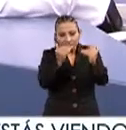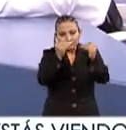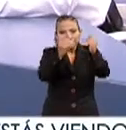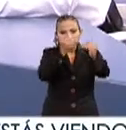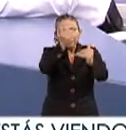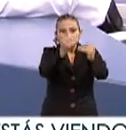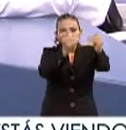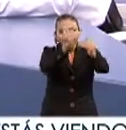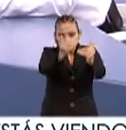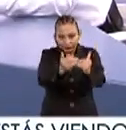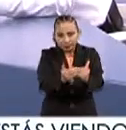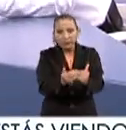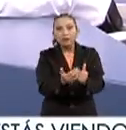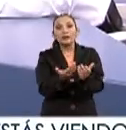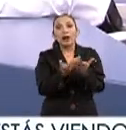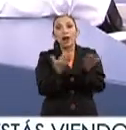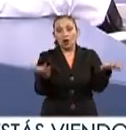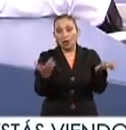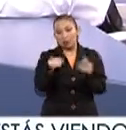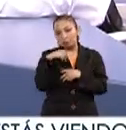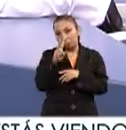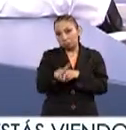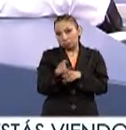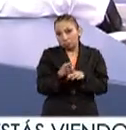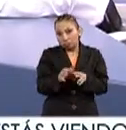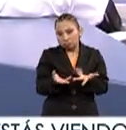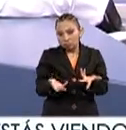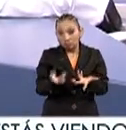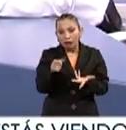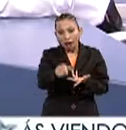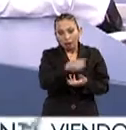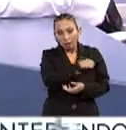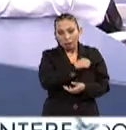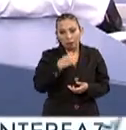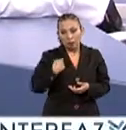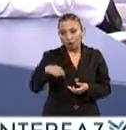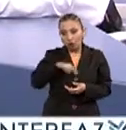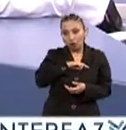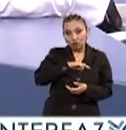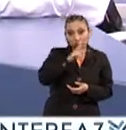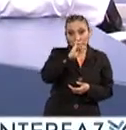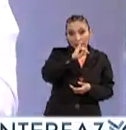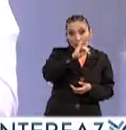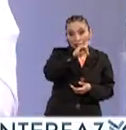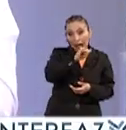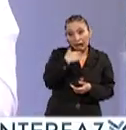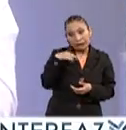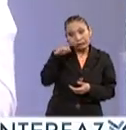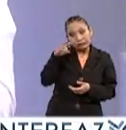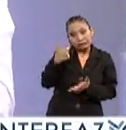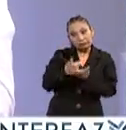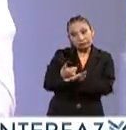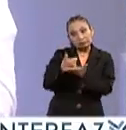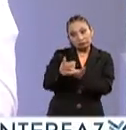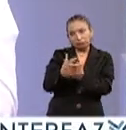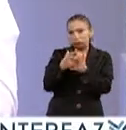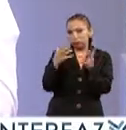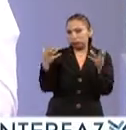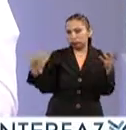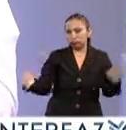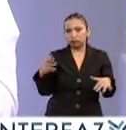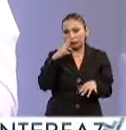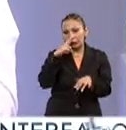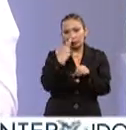sentido. Ahora, indiscutiblemente, el compromiso social del Politécnico Nacional es enorme.